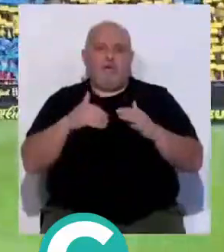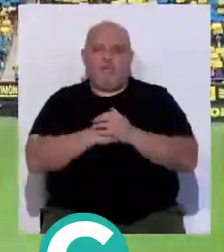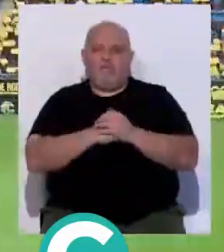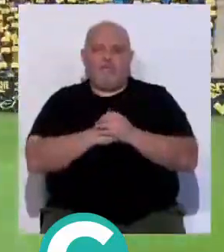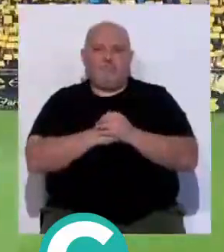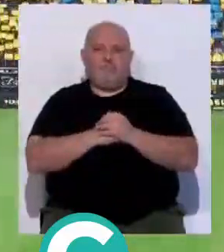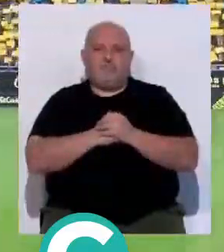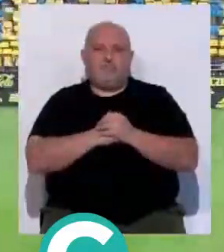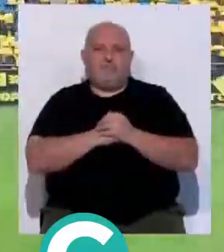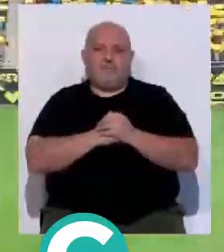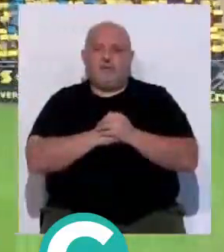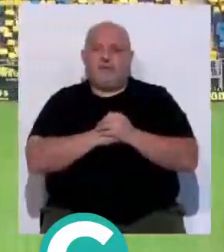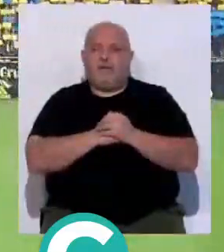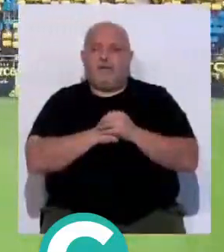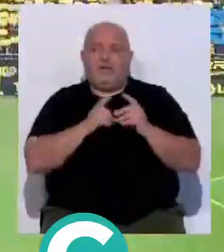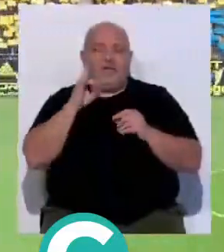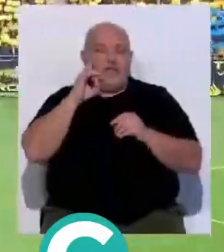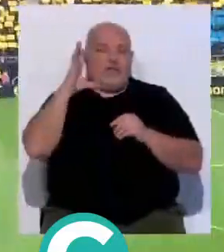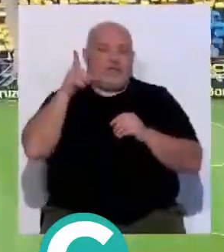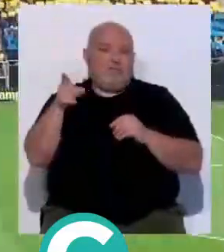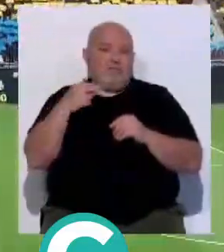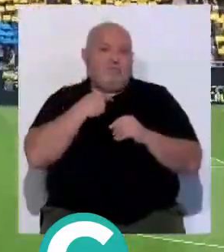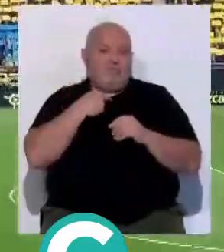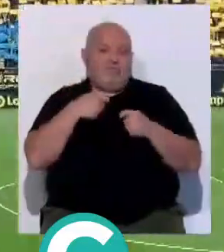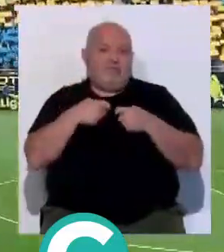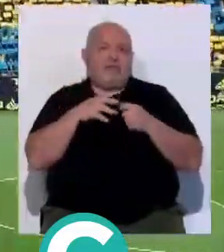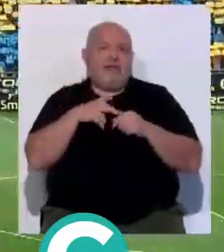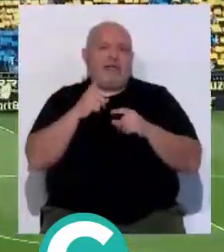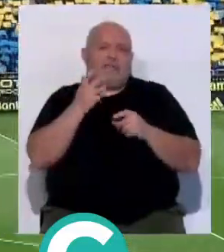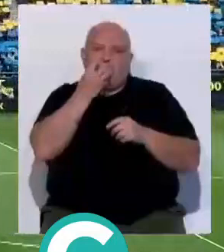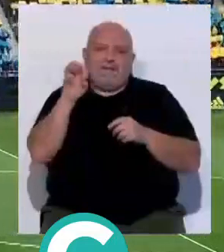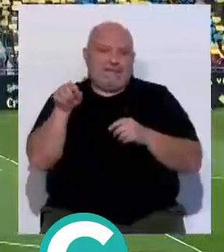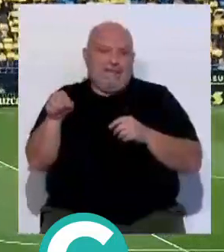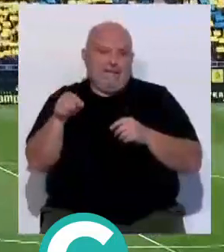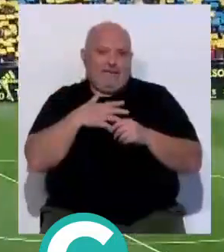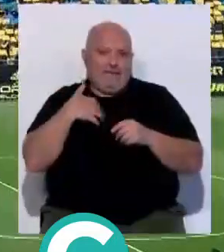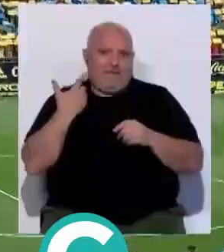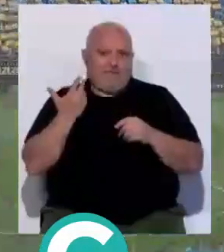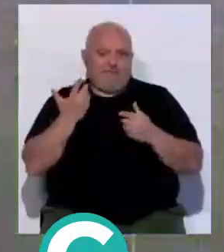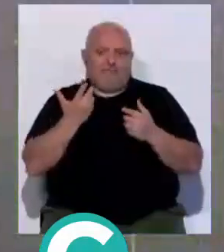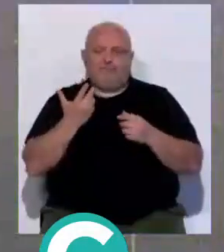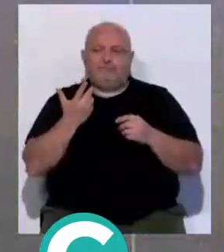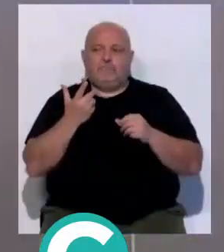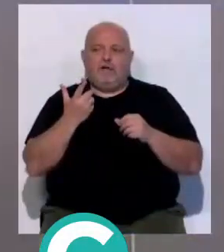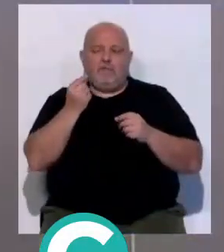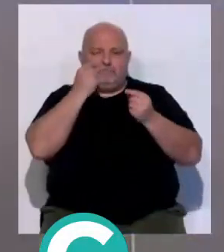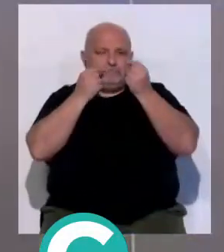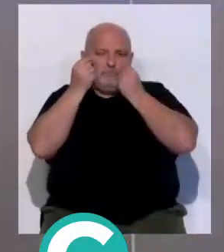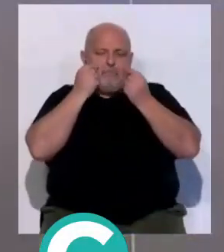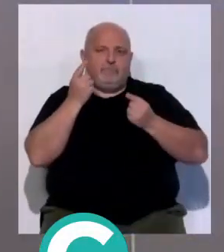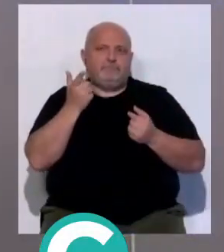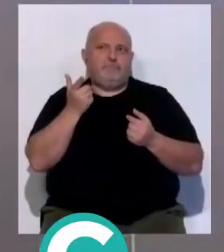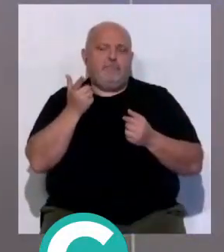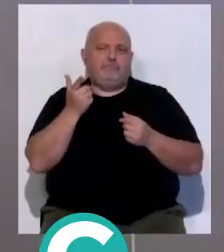Bueno, es una iniciativa. Conocíamos un poco lo de los guantes, creo que son